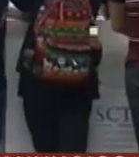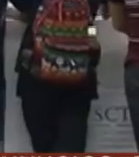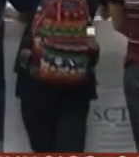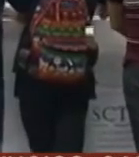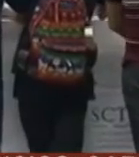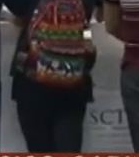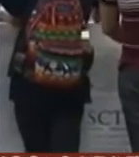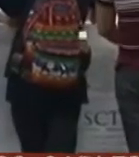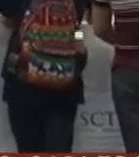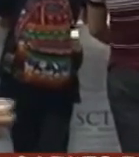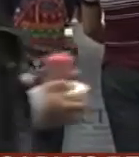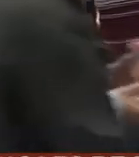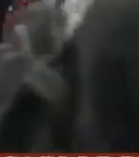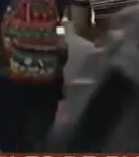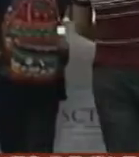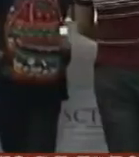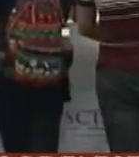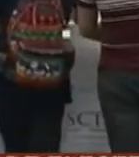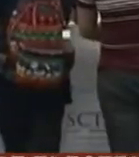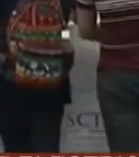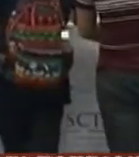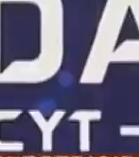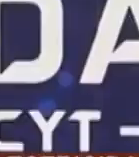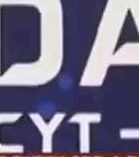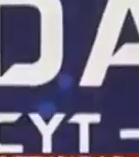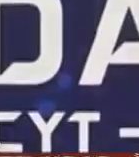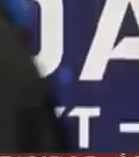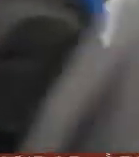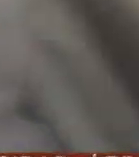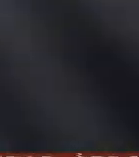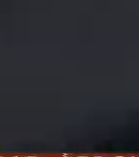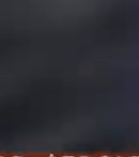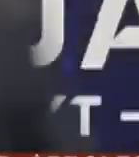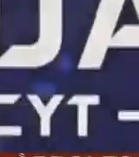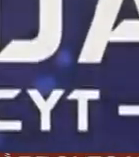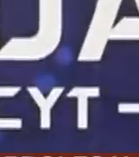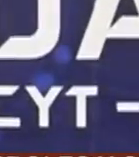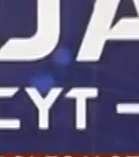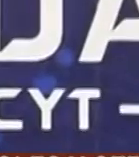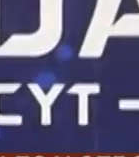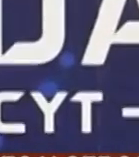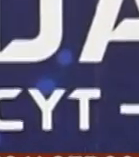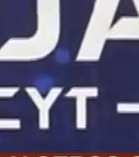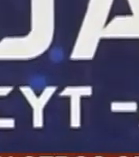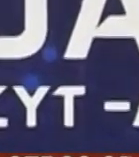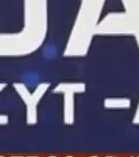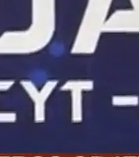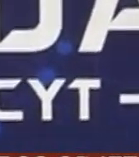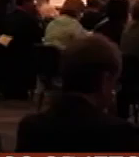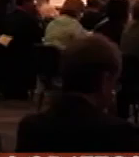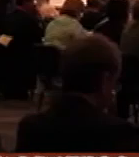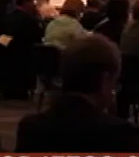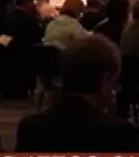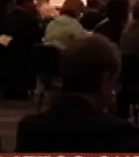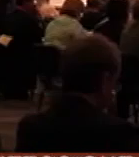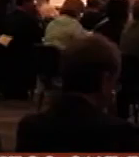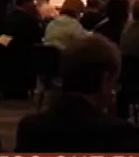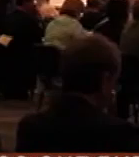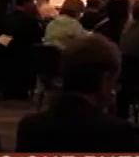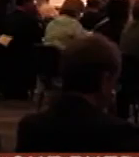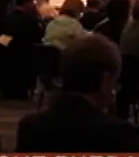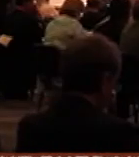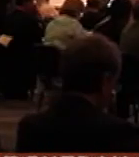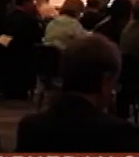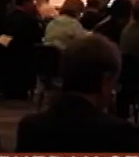Marte también existió premios y reconocimientos al talento nacional que ha puesto el nombre de México en alto como por ejemplo el premio que